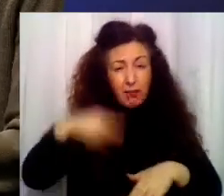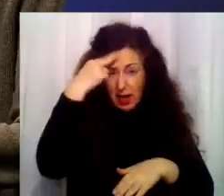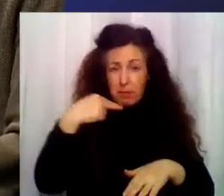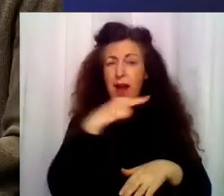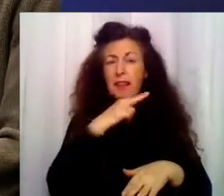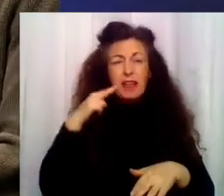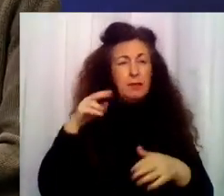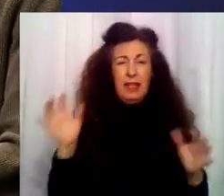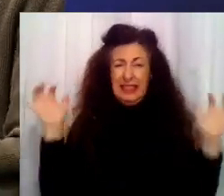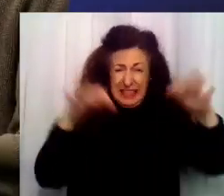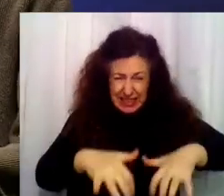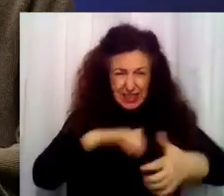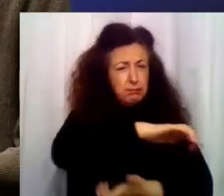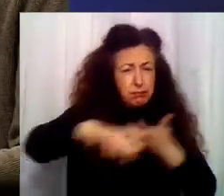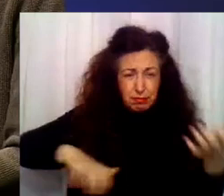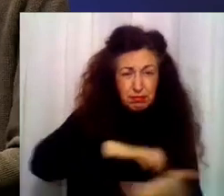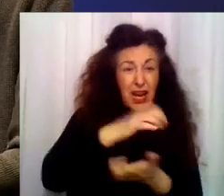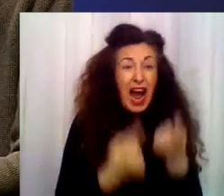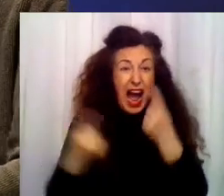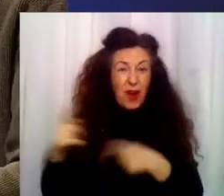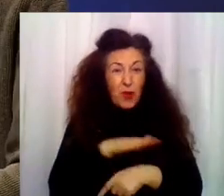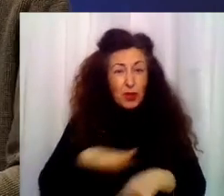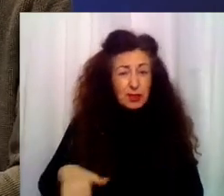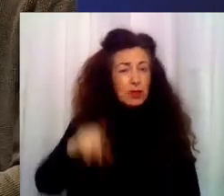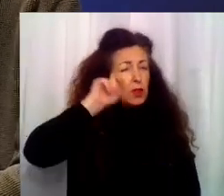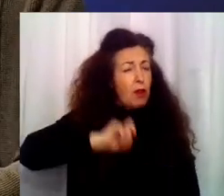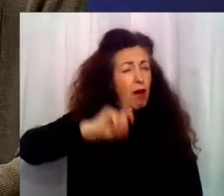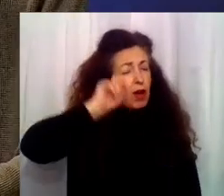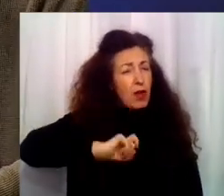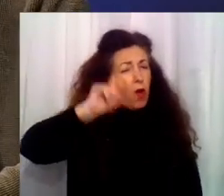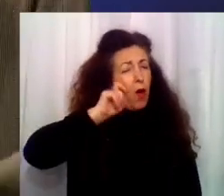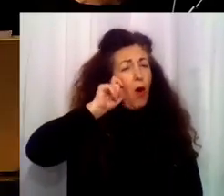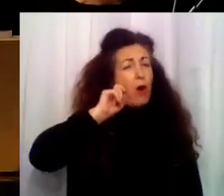campal. Algunos chavales lloraban o salían corriendo hacia los vestuarios.